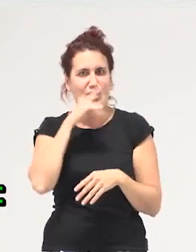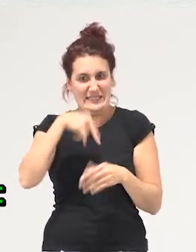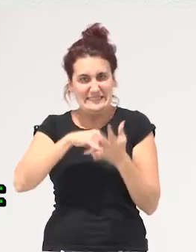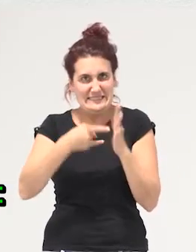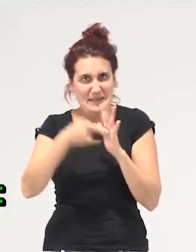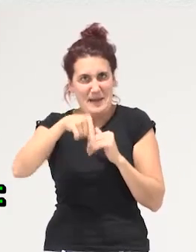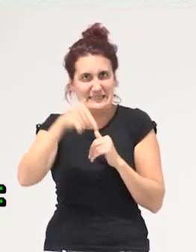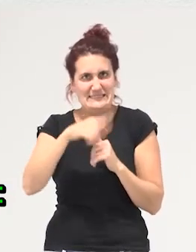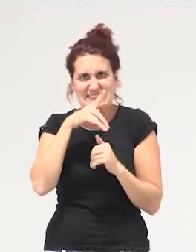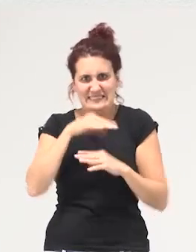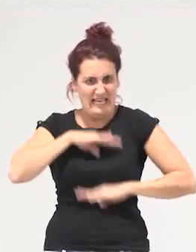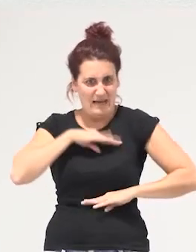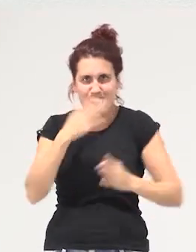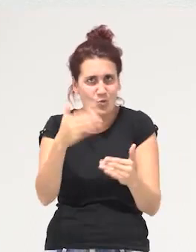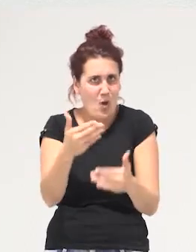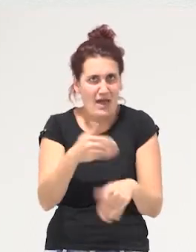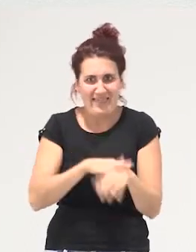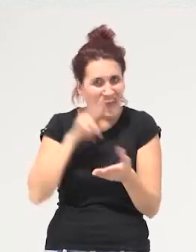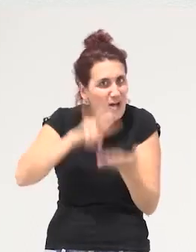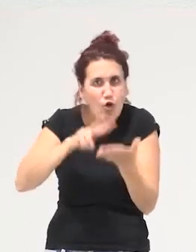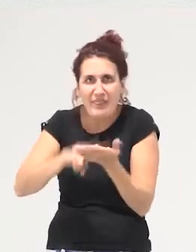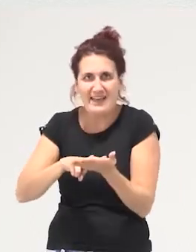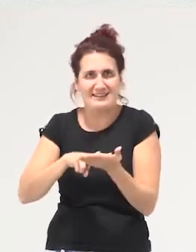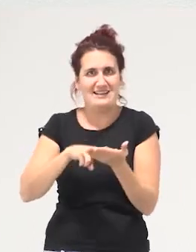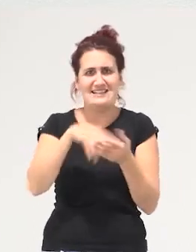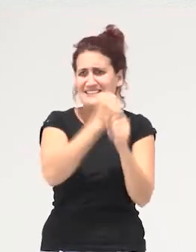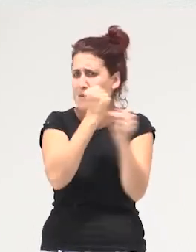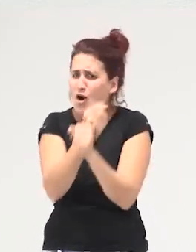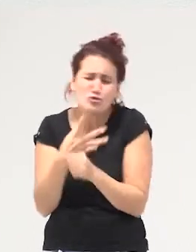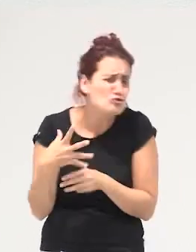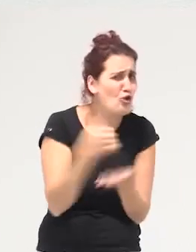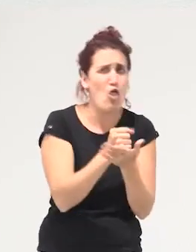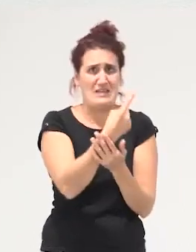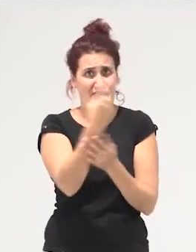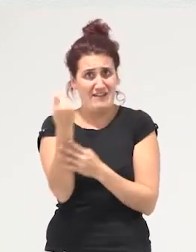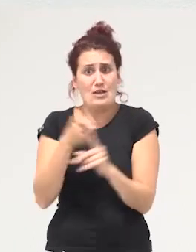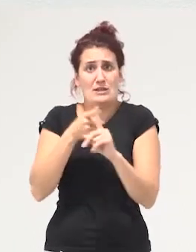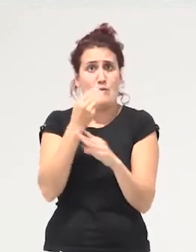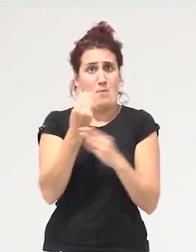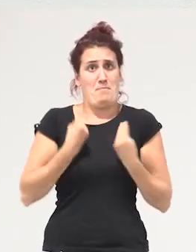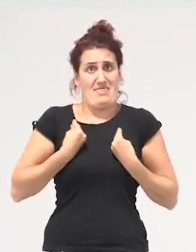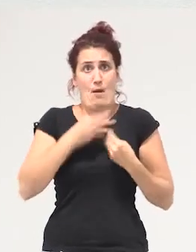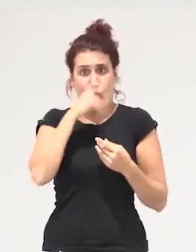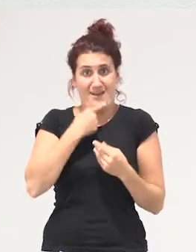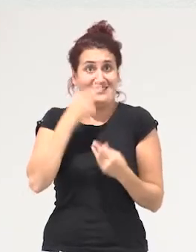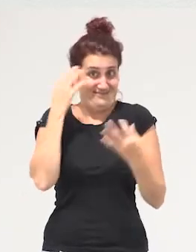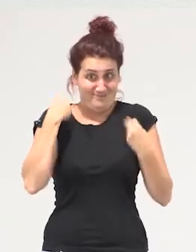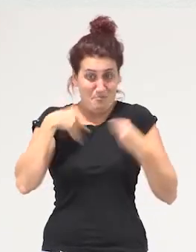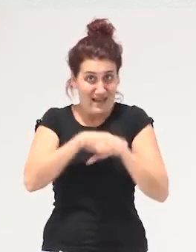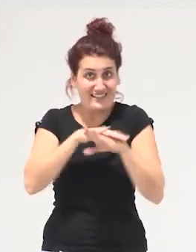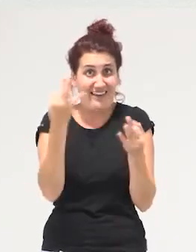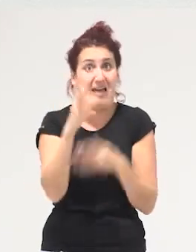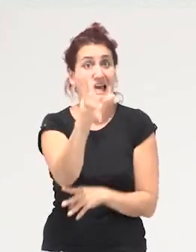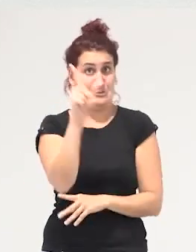sistema es incapaz de reconocer todos los trabajos necesarios para la vida precisamente porque se basa en expoliar la vida porque